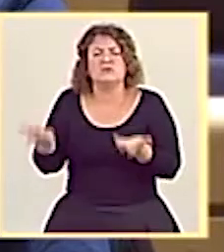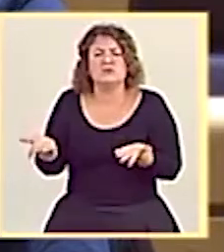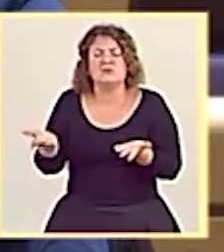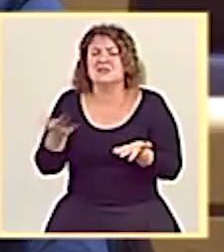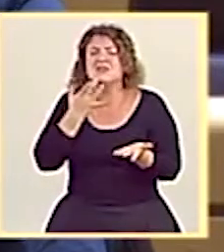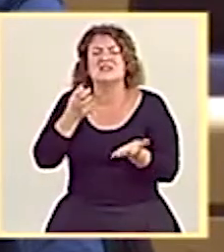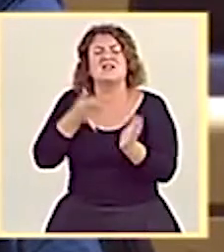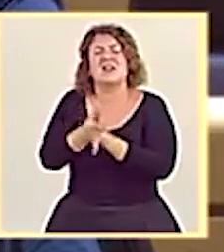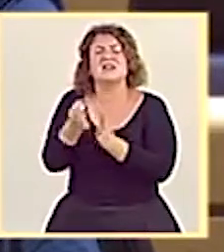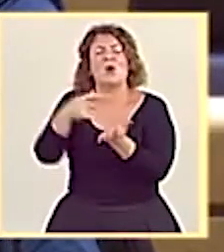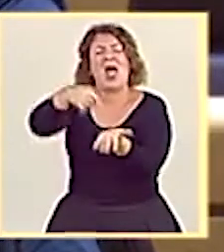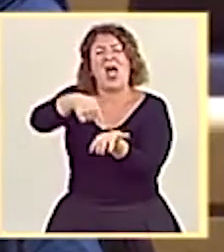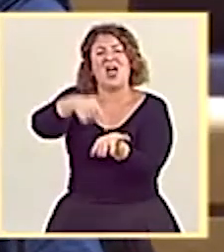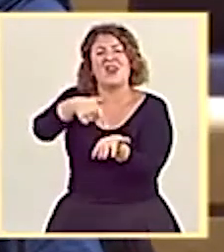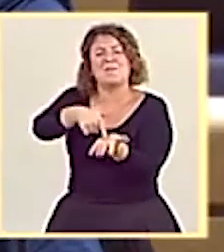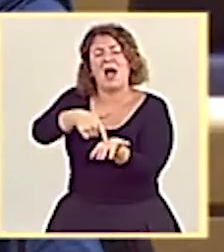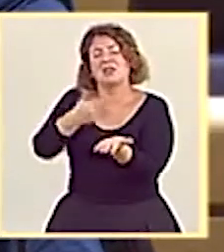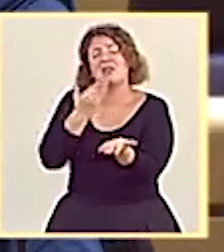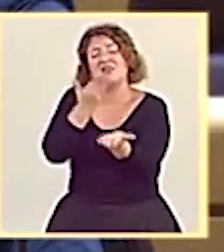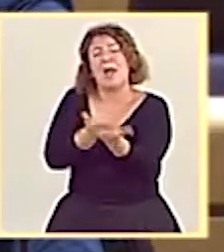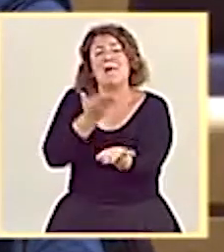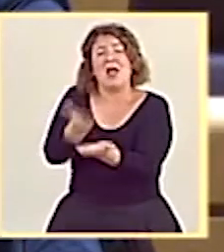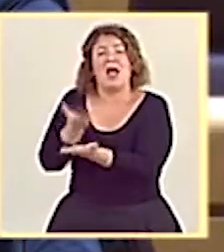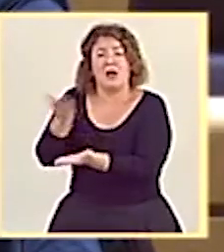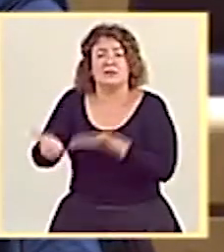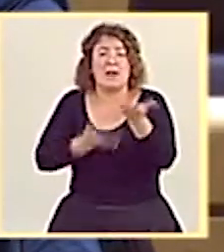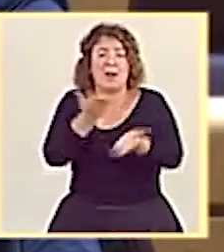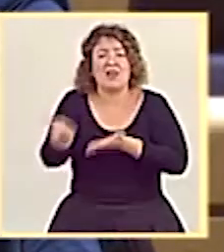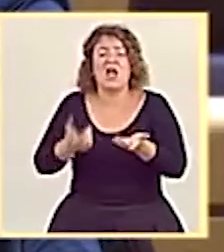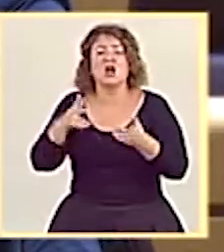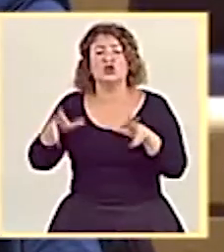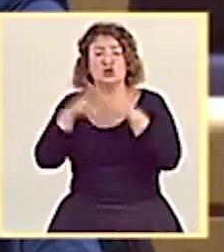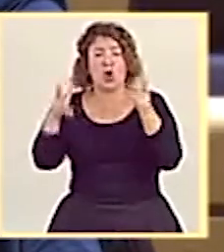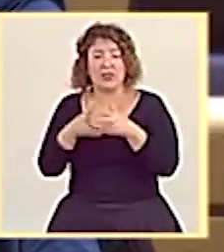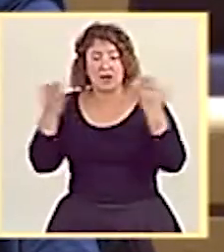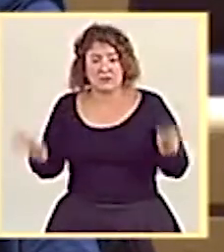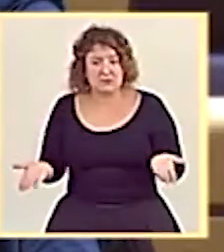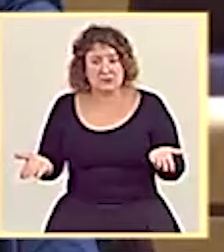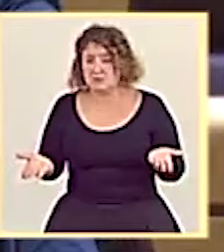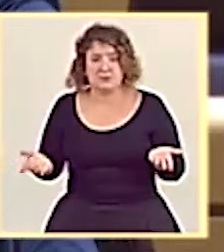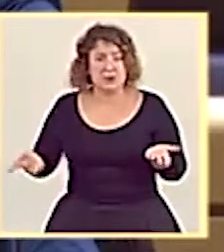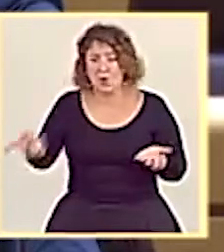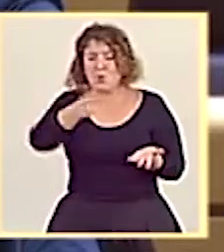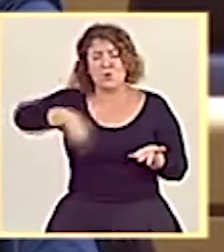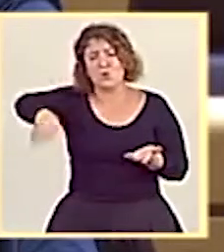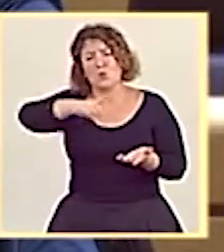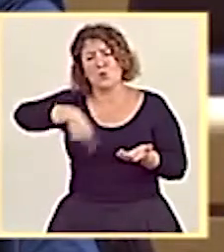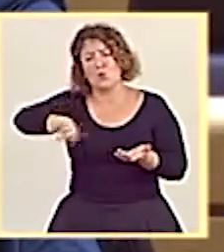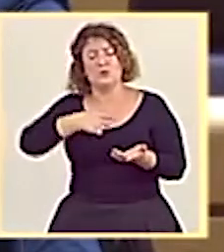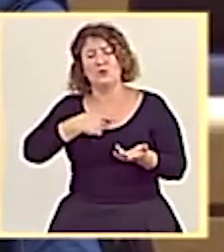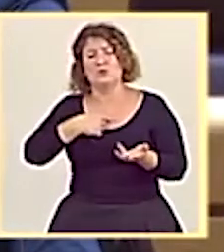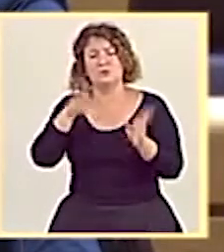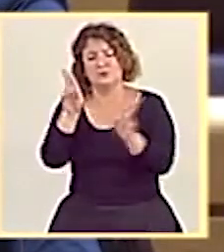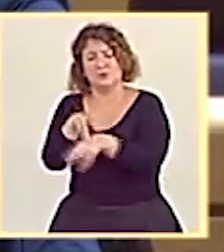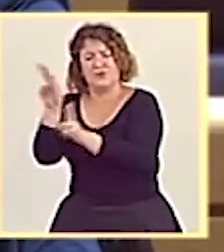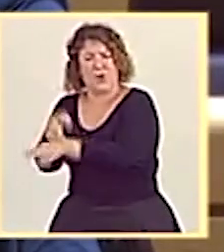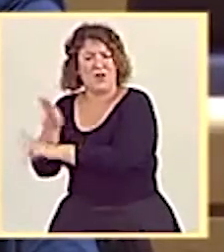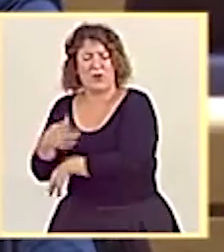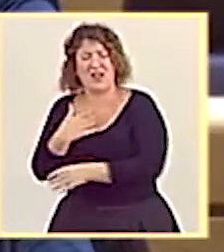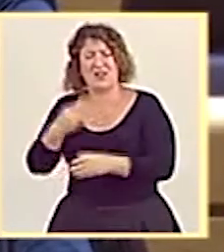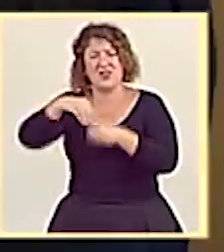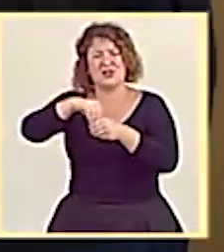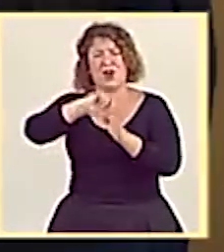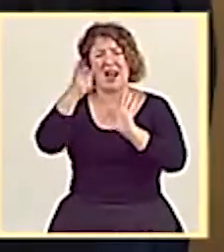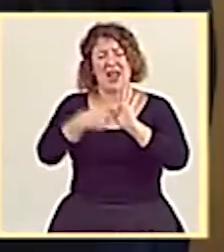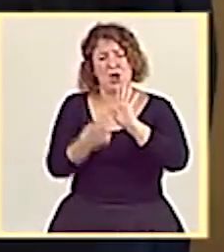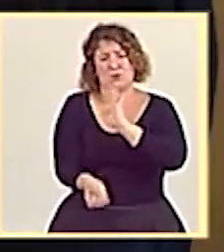social. Una demanda social, señora ministra, que ustedes han eliminado por completo de la LOMLOE, lo que